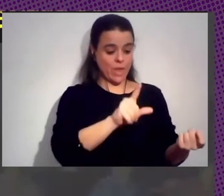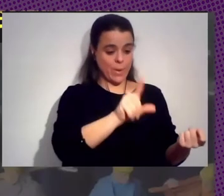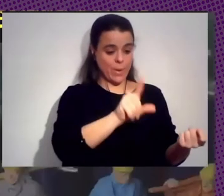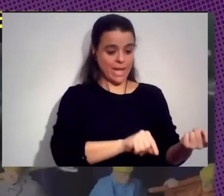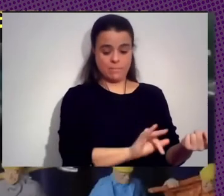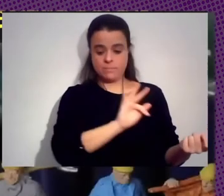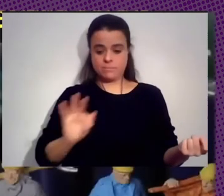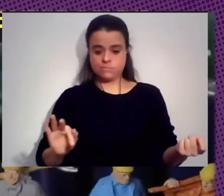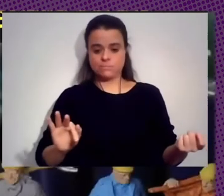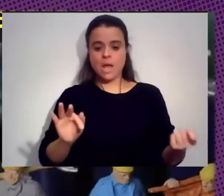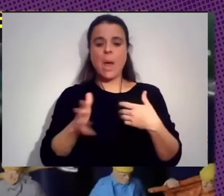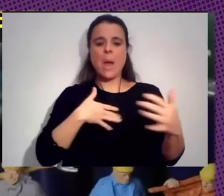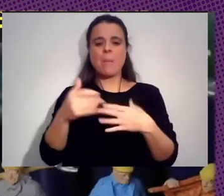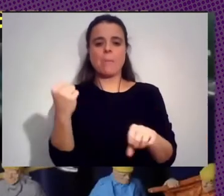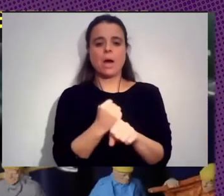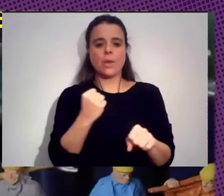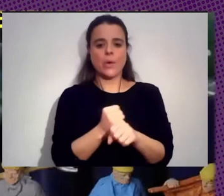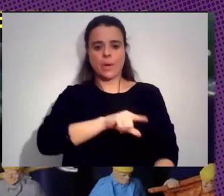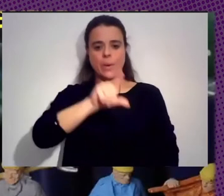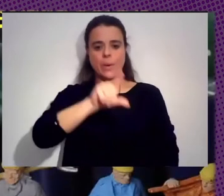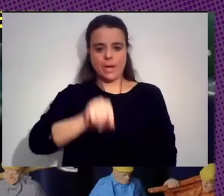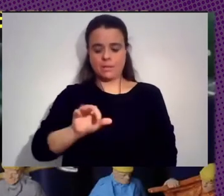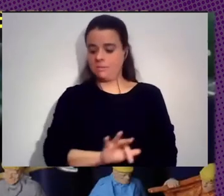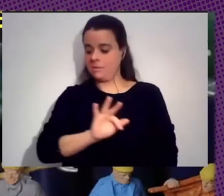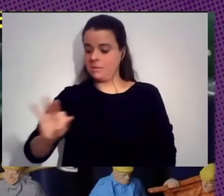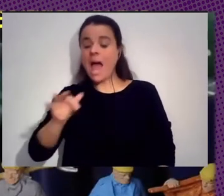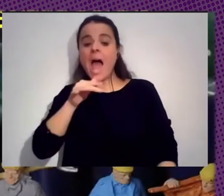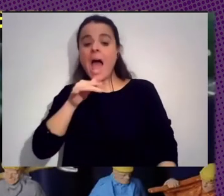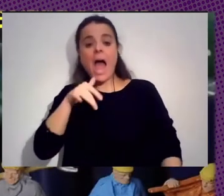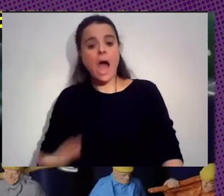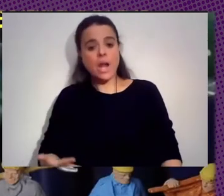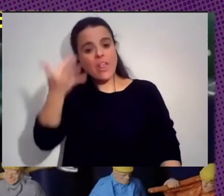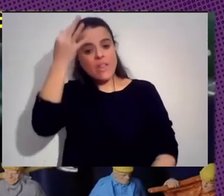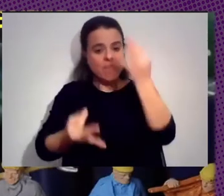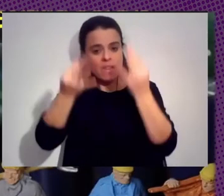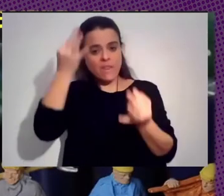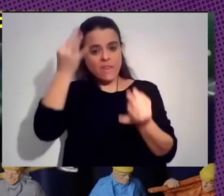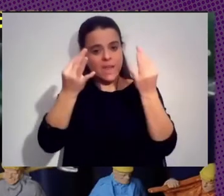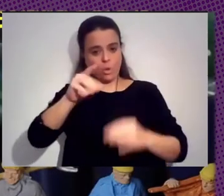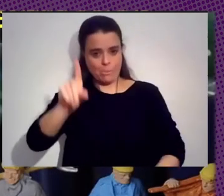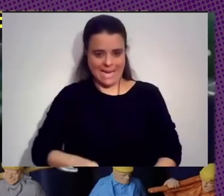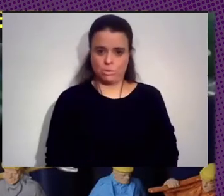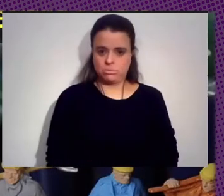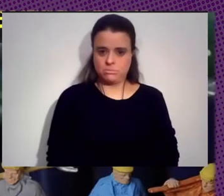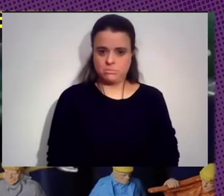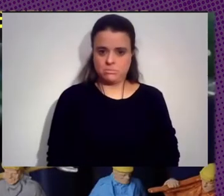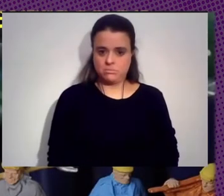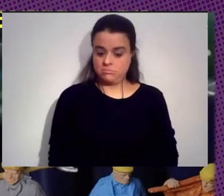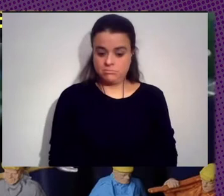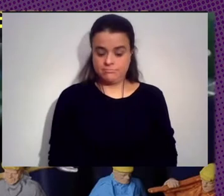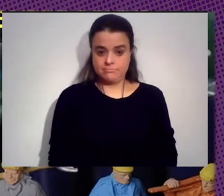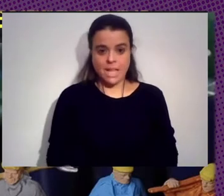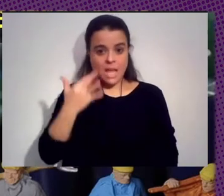Barata Ahora Tenemos Llegamos A Los Datos Baratos Y Aquí Podemos Ver La Misma Racionalidad Extractiva